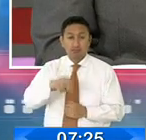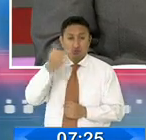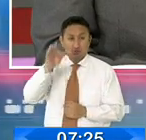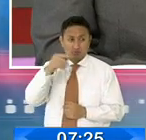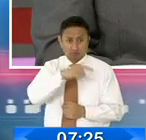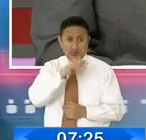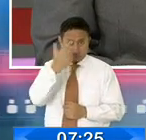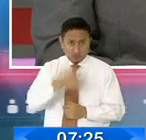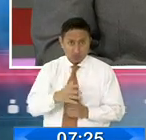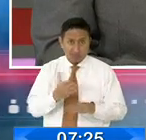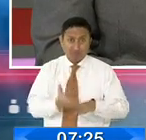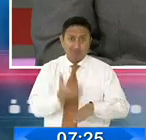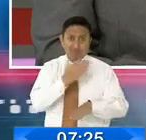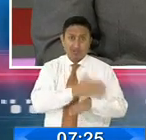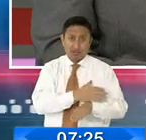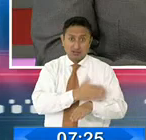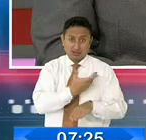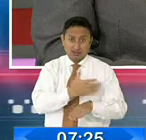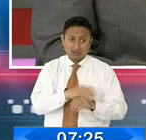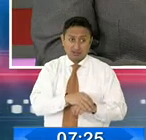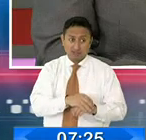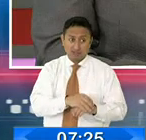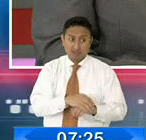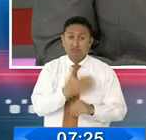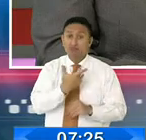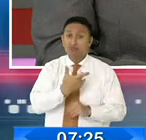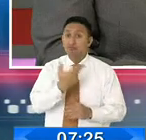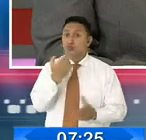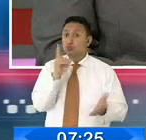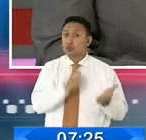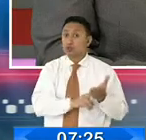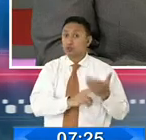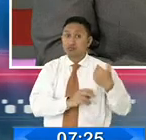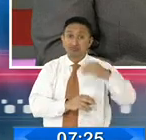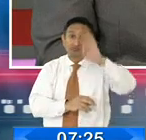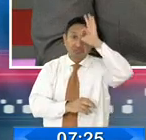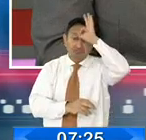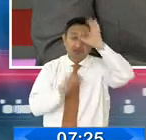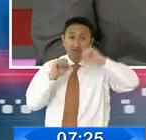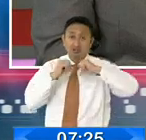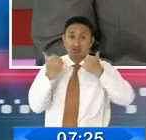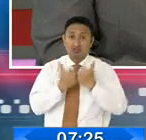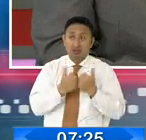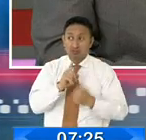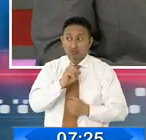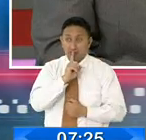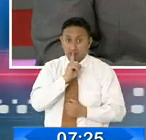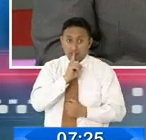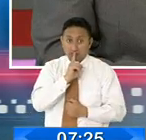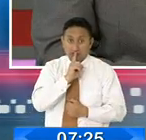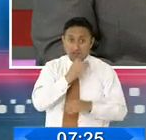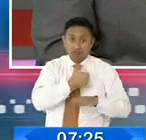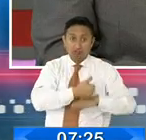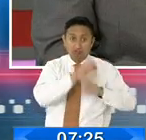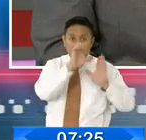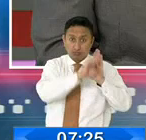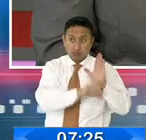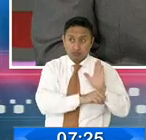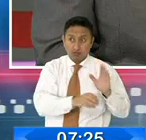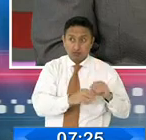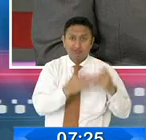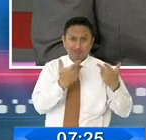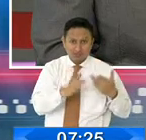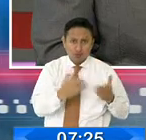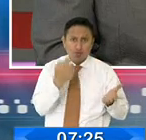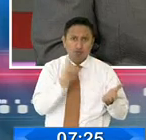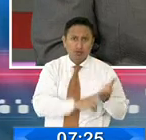Hubo ya una carta que no se conocía a espaldas de la asamblea, de la Corte Constitucional, y ya había habido